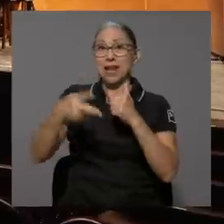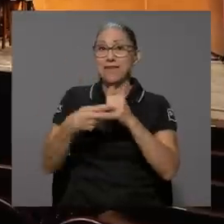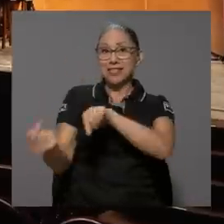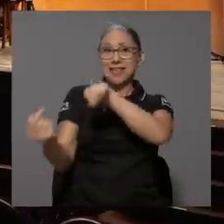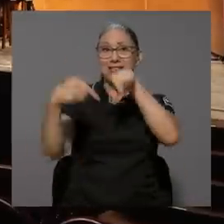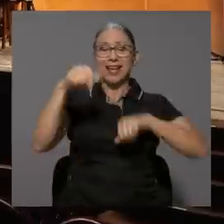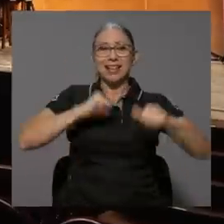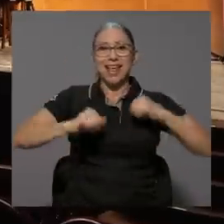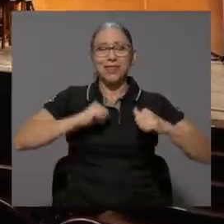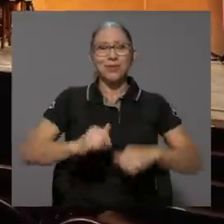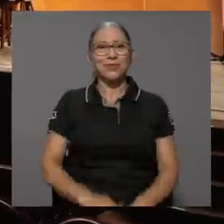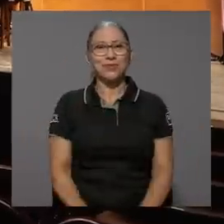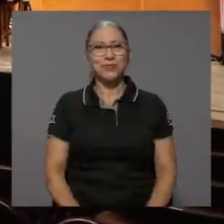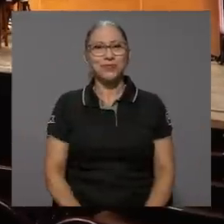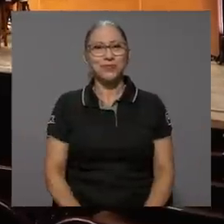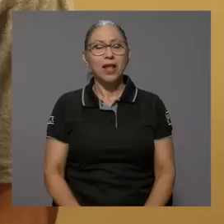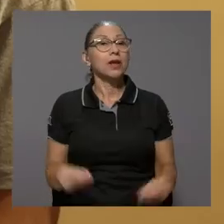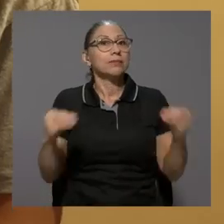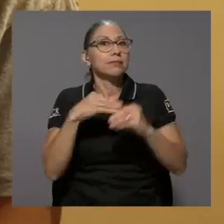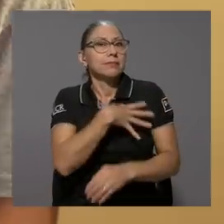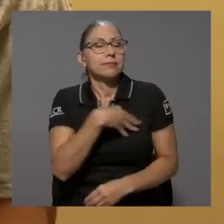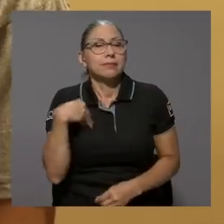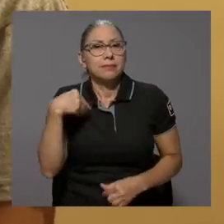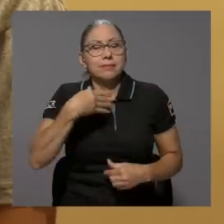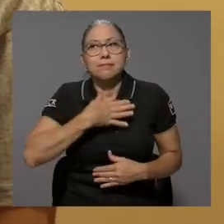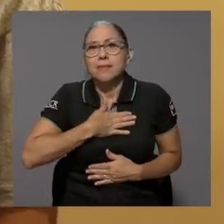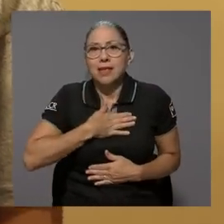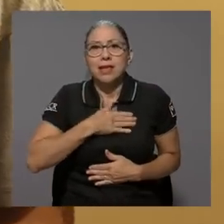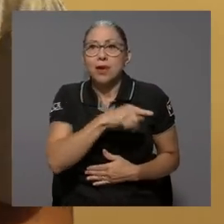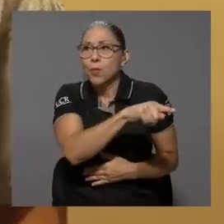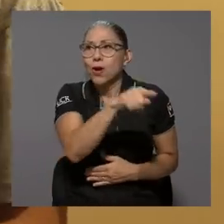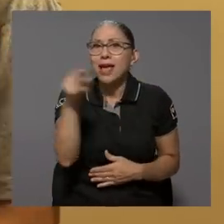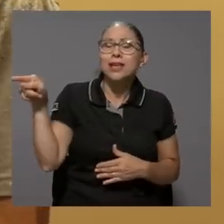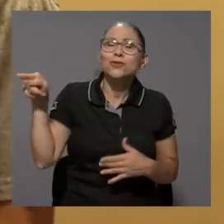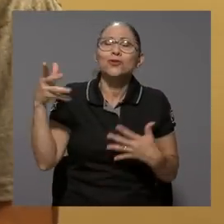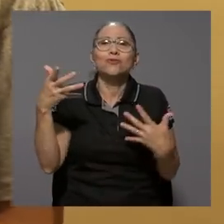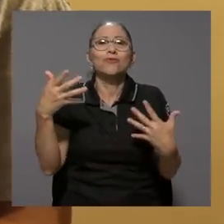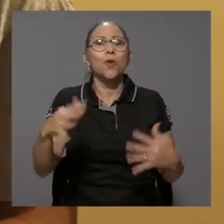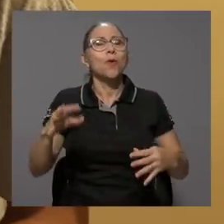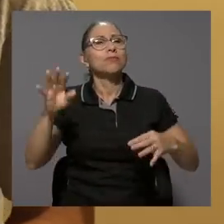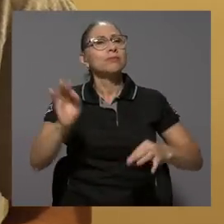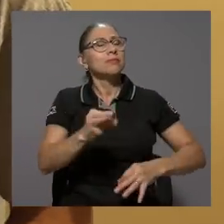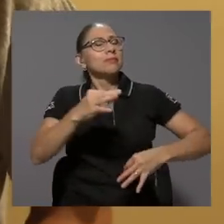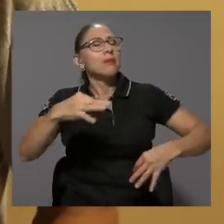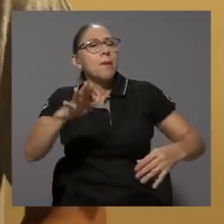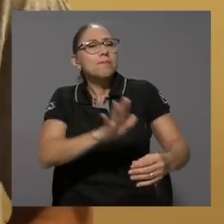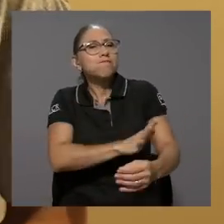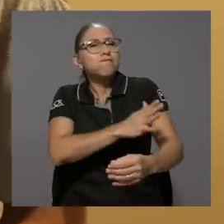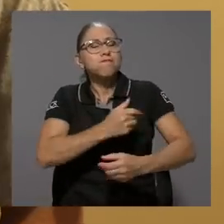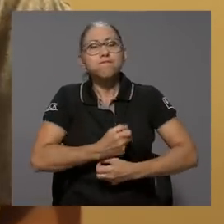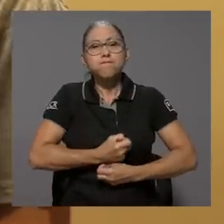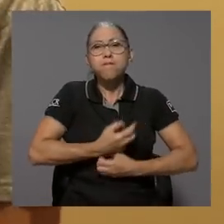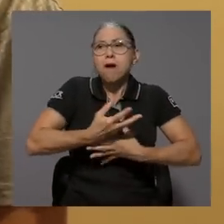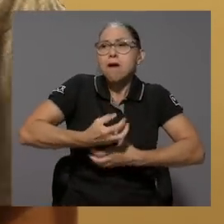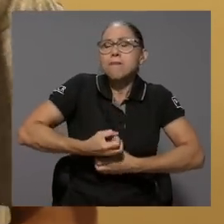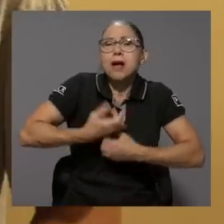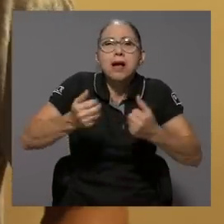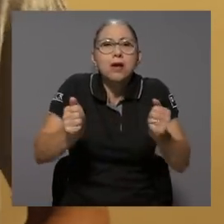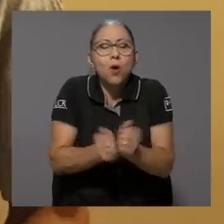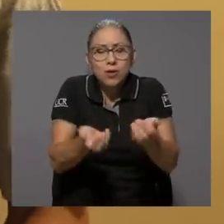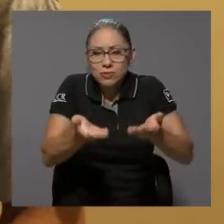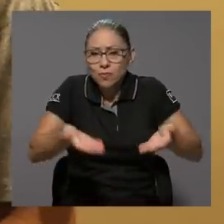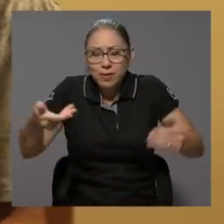que visitaban el teatro. Lo que más me gustó fue cómo lo hicieron, cómo se expresaron ellos con